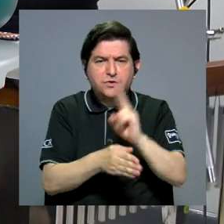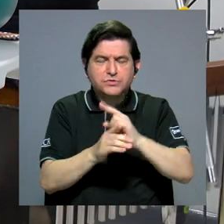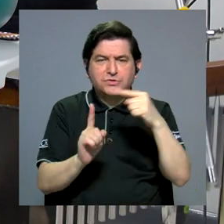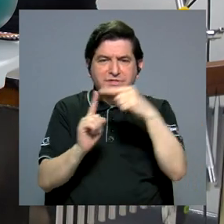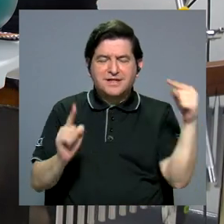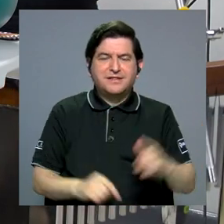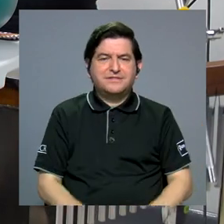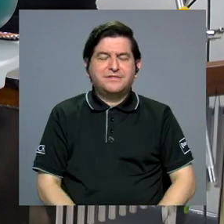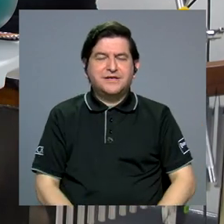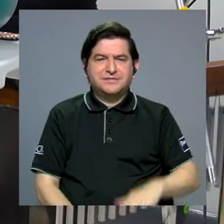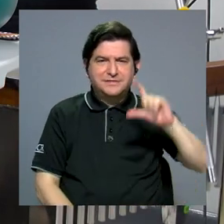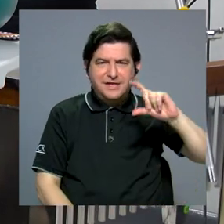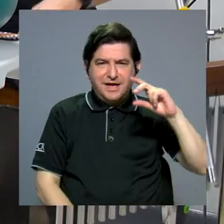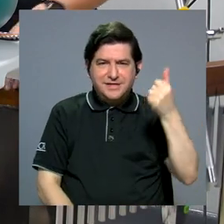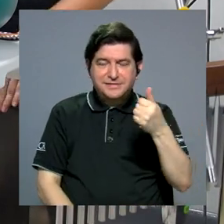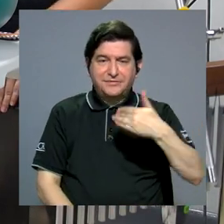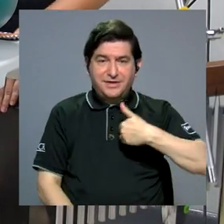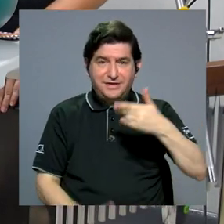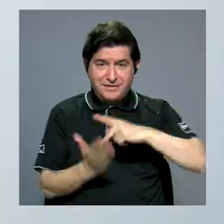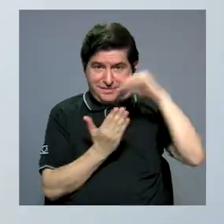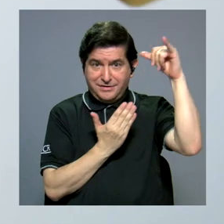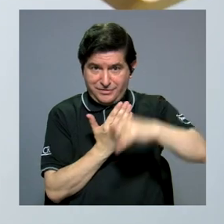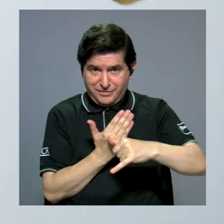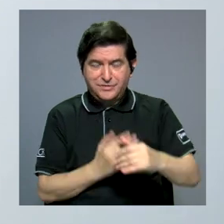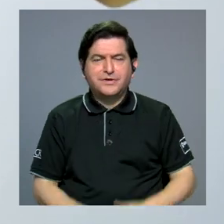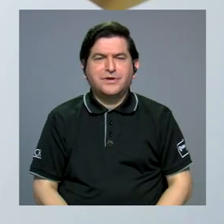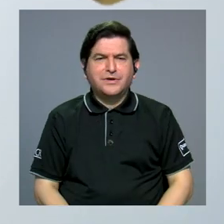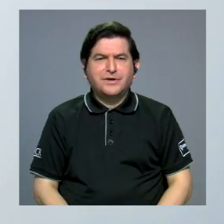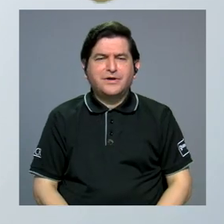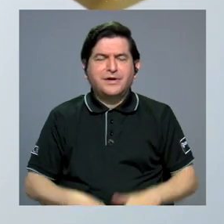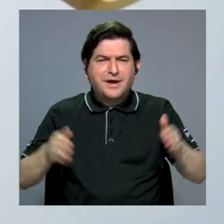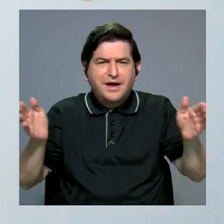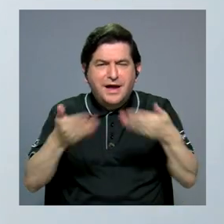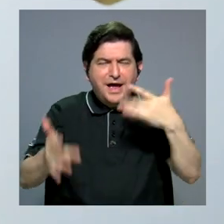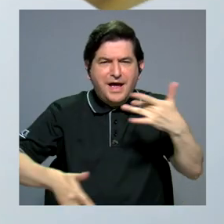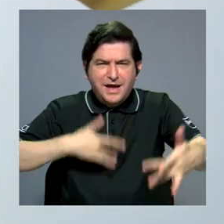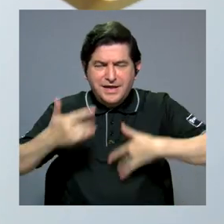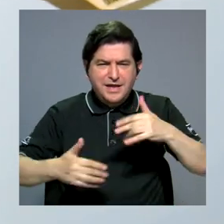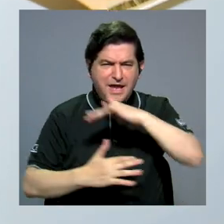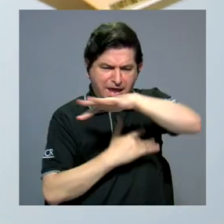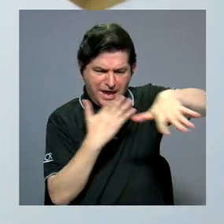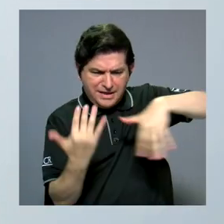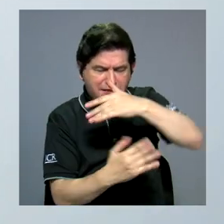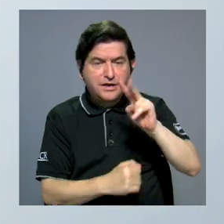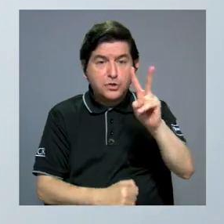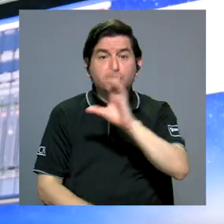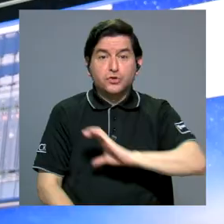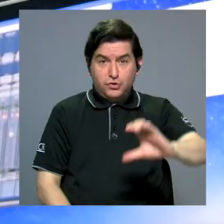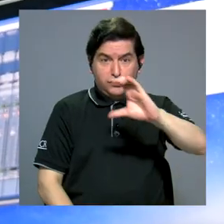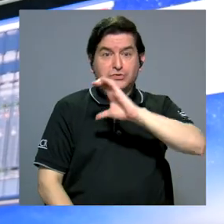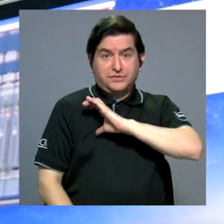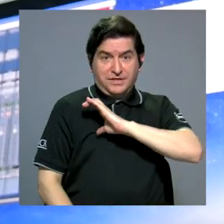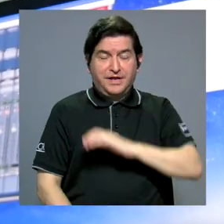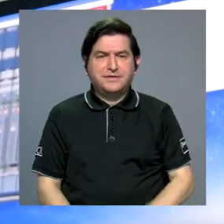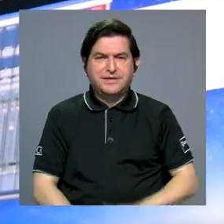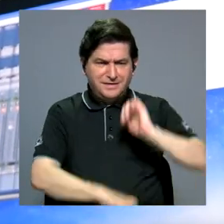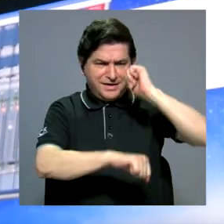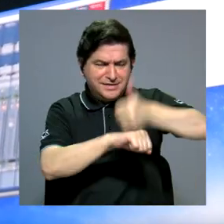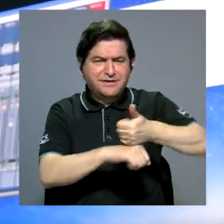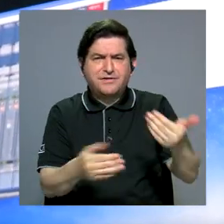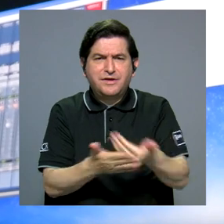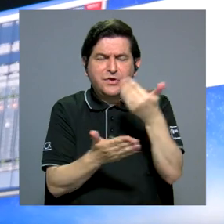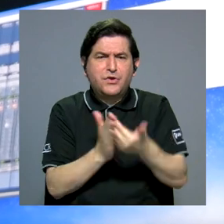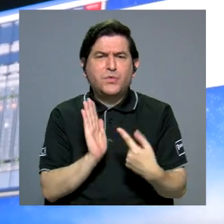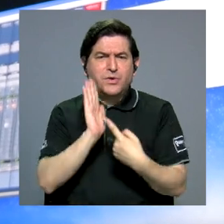desde el perfil de Instagram del proyecto. La estimulación sensorial y la interacción son dos características que definen